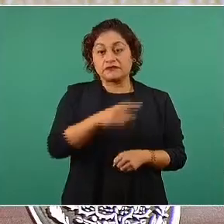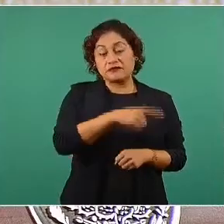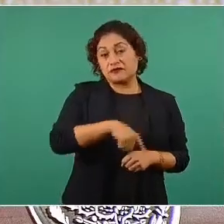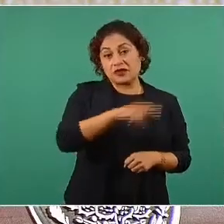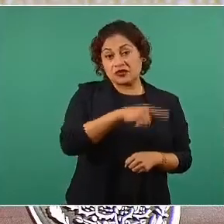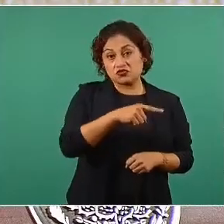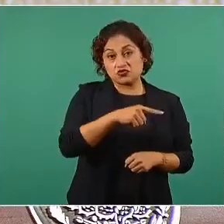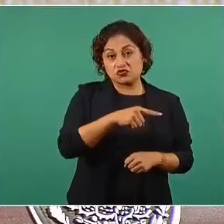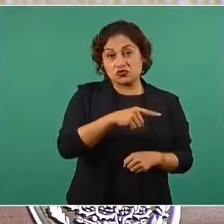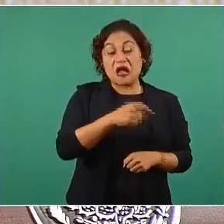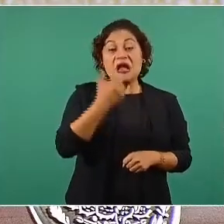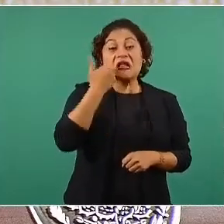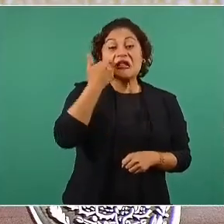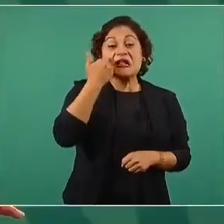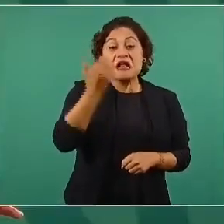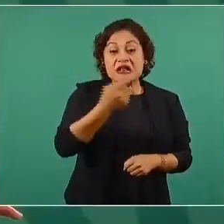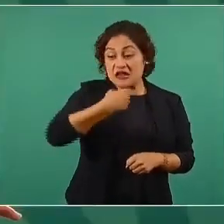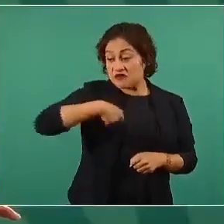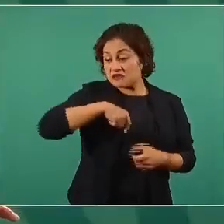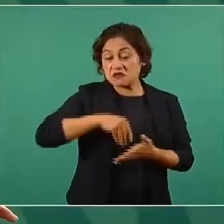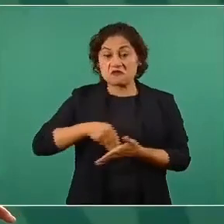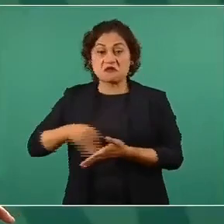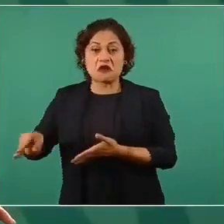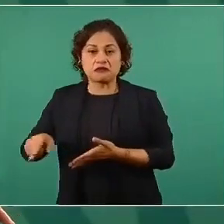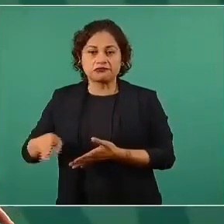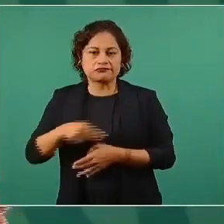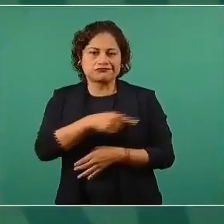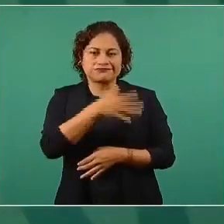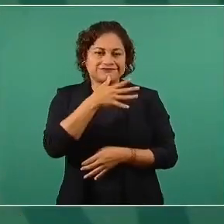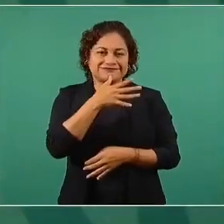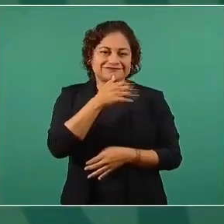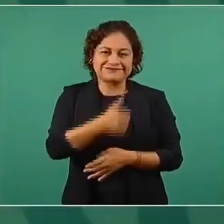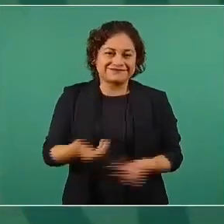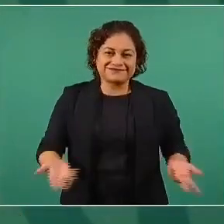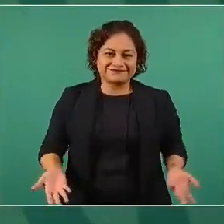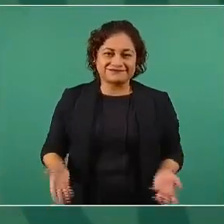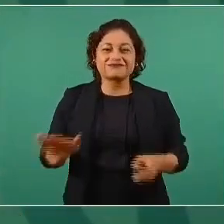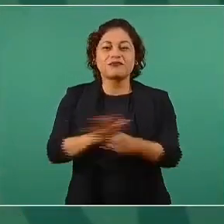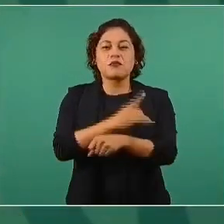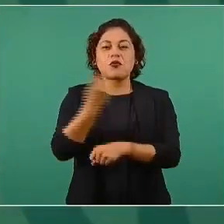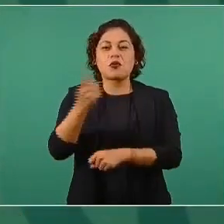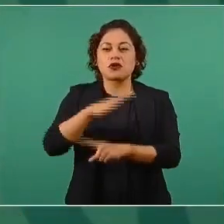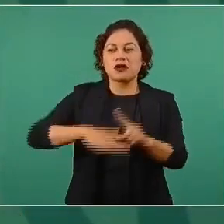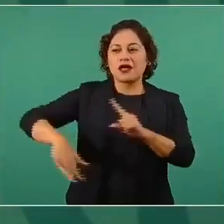Porque el pueblo de México es